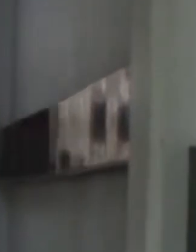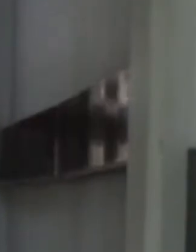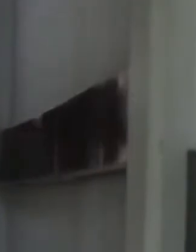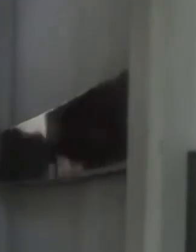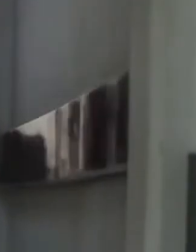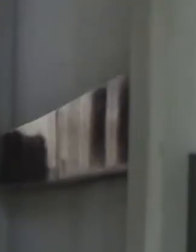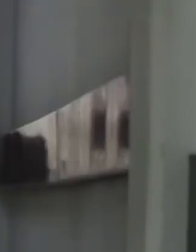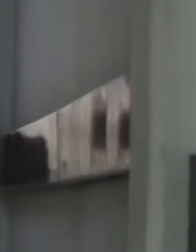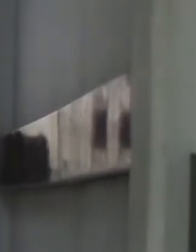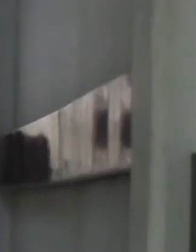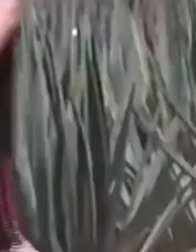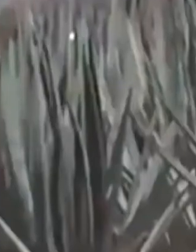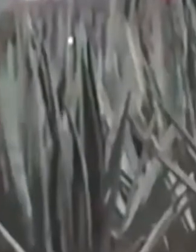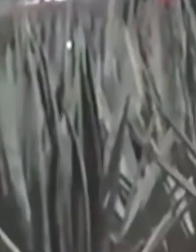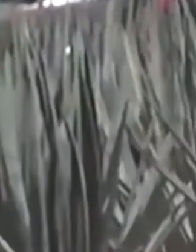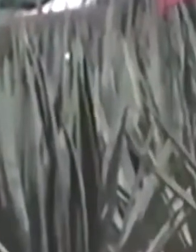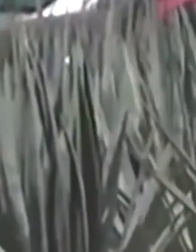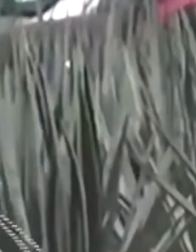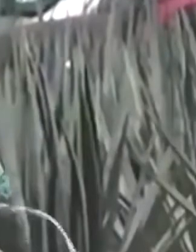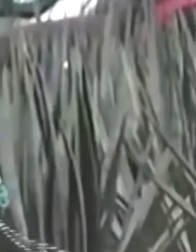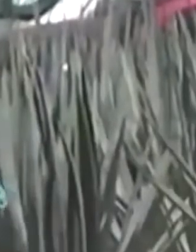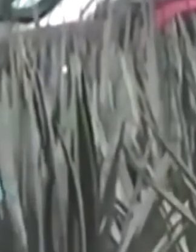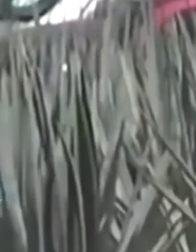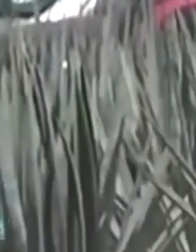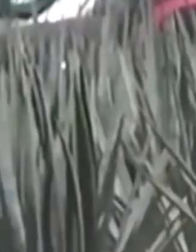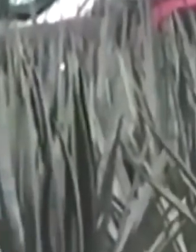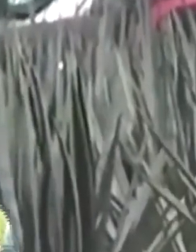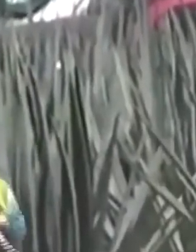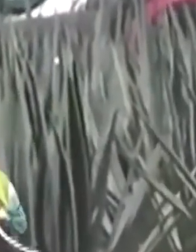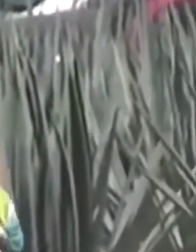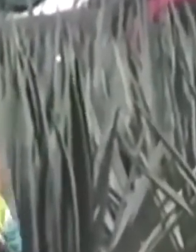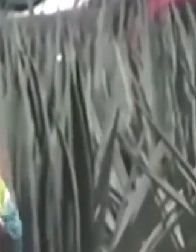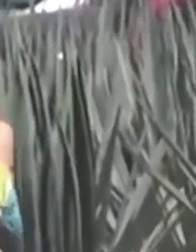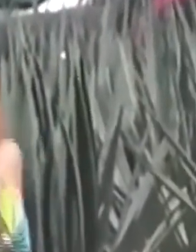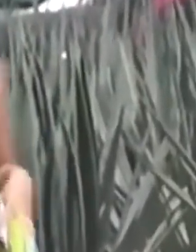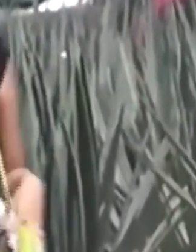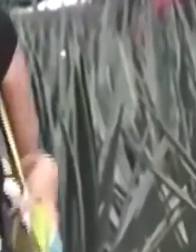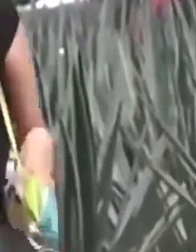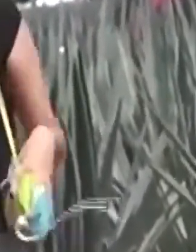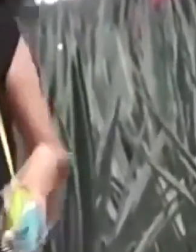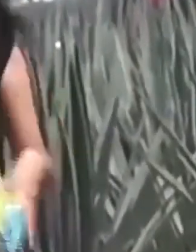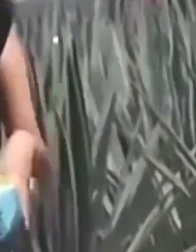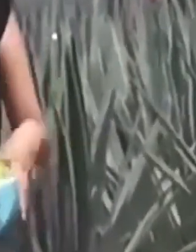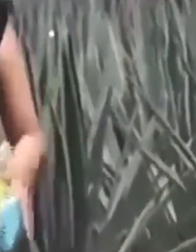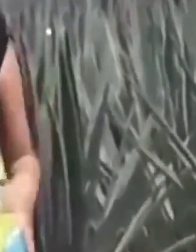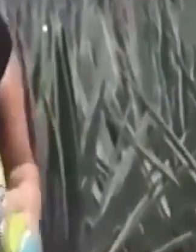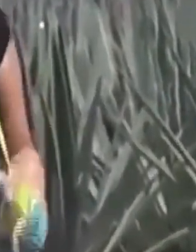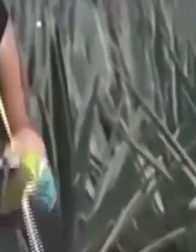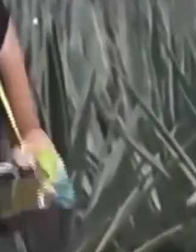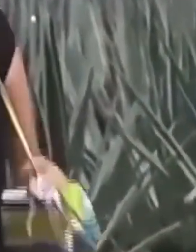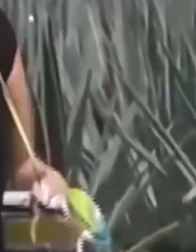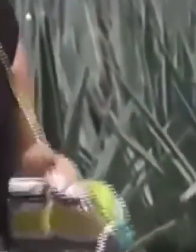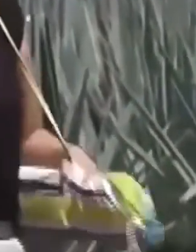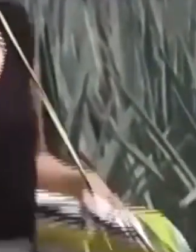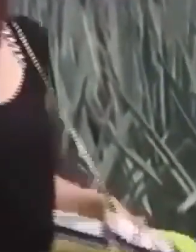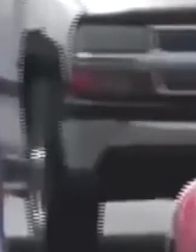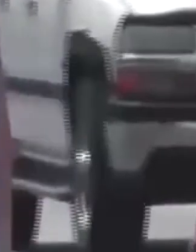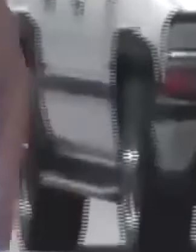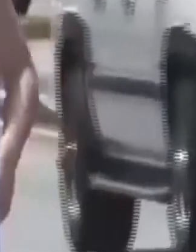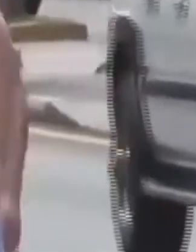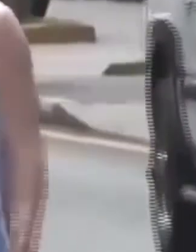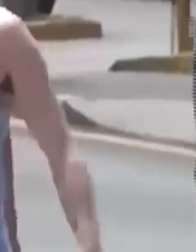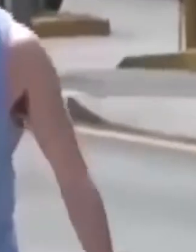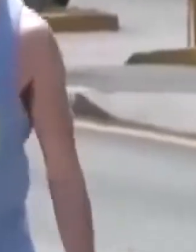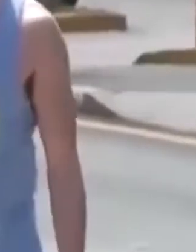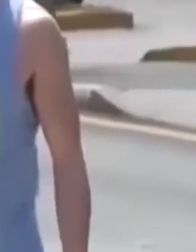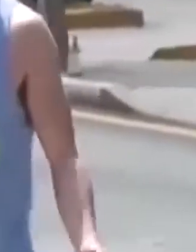actividades y en ese sentido hay el miedo Sin embargo, para el Estado mexicano puede que este argumento para retomar la actividad comercial sea con el